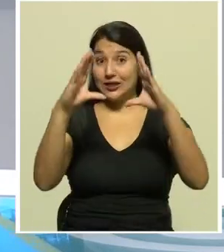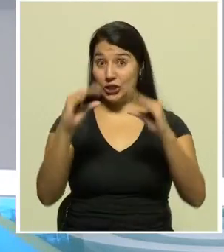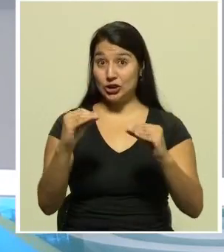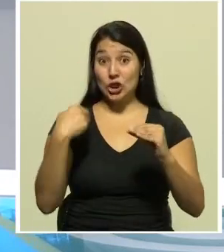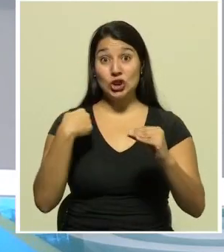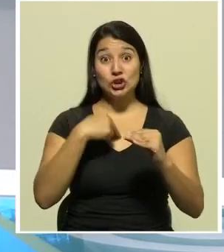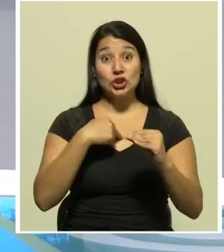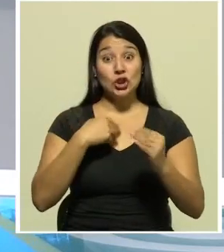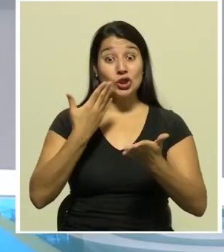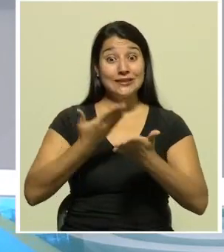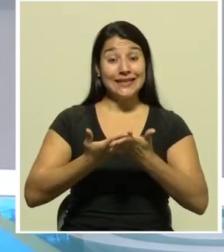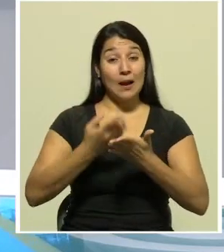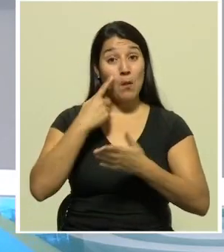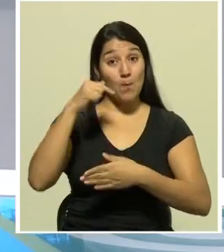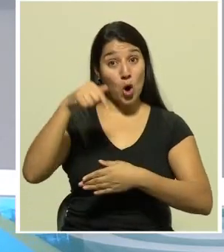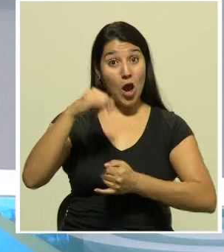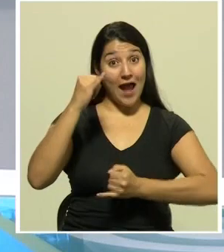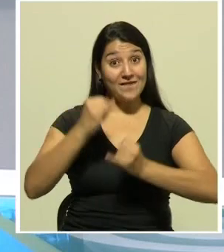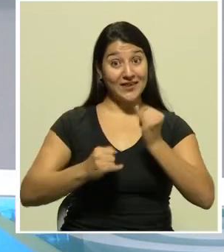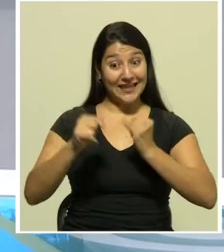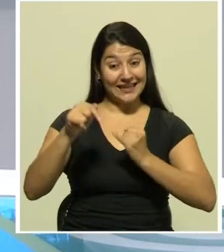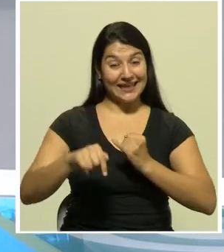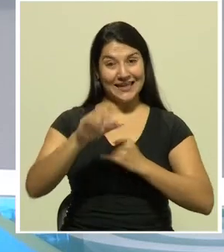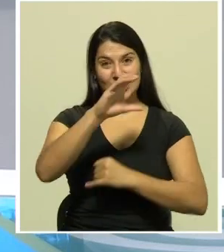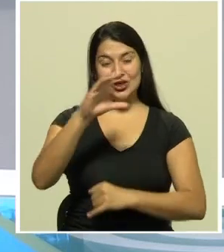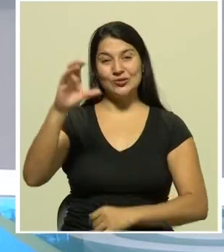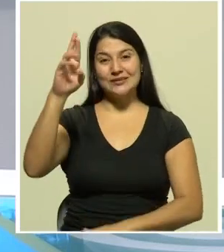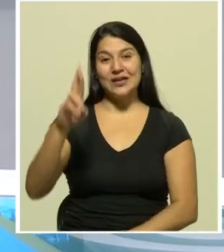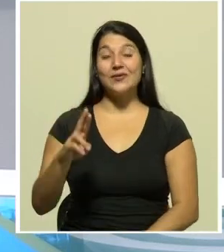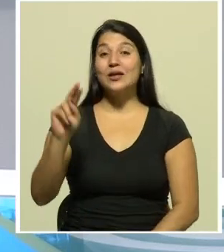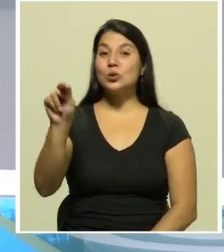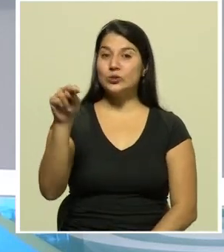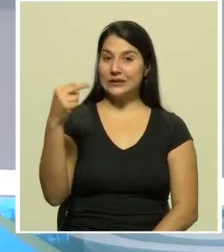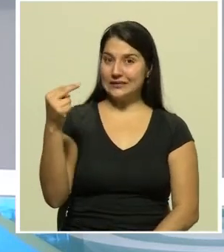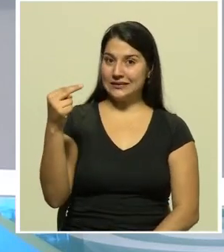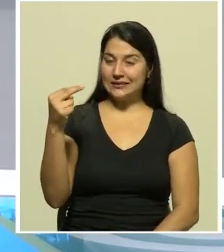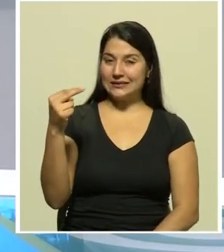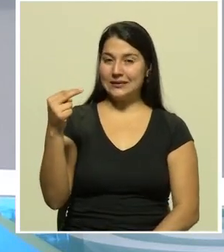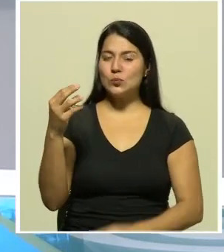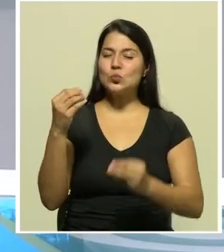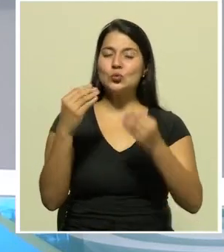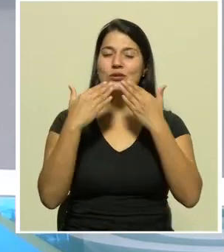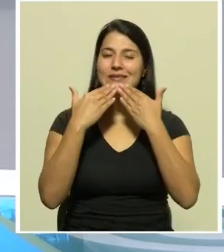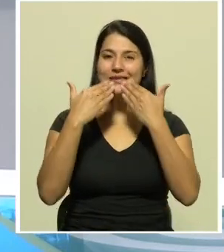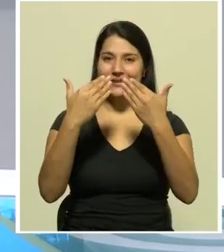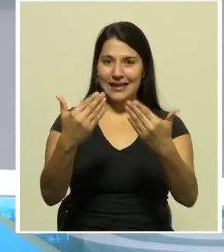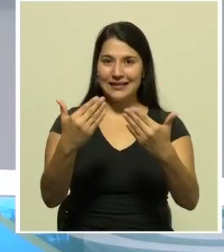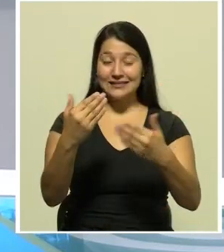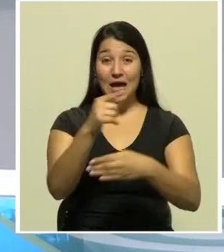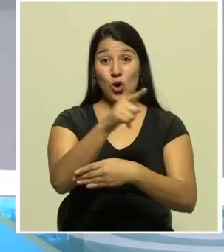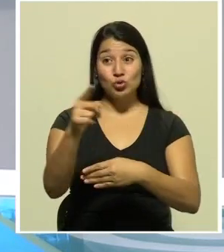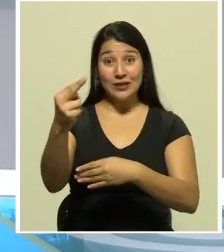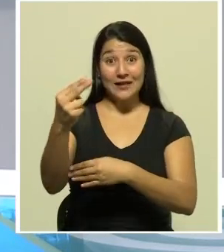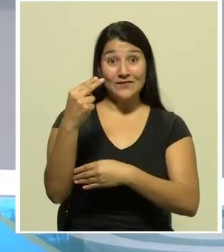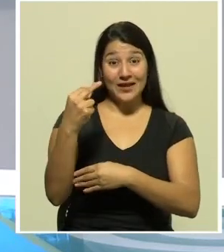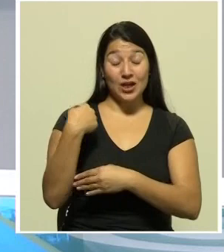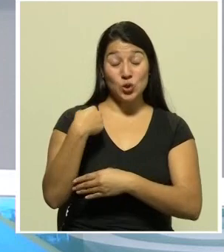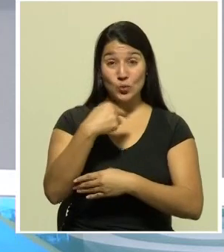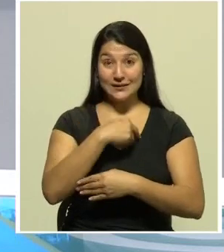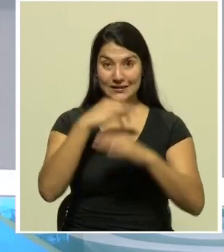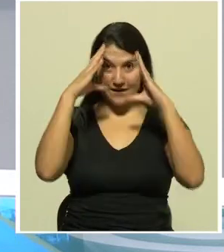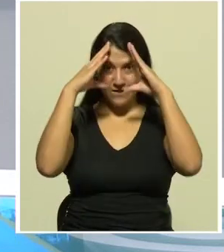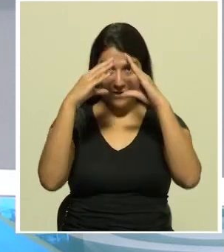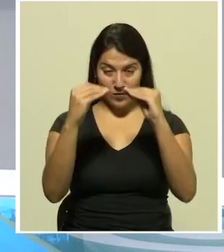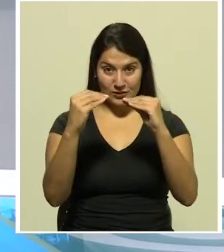noche llegamos por hoy al final de esta edición estelar de Costa Rica Noticias muchas gracias por informarse con nosotros